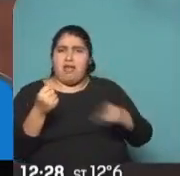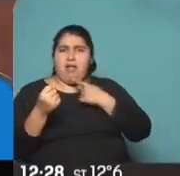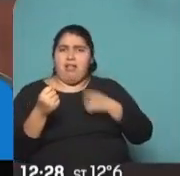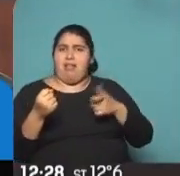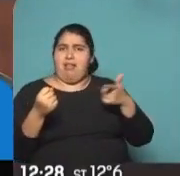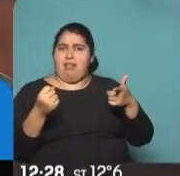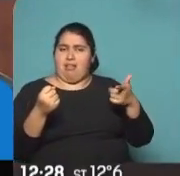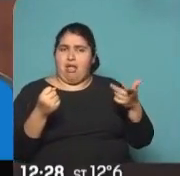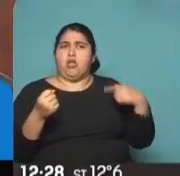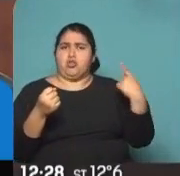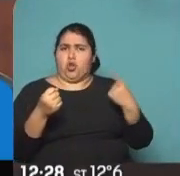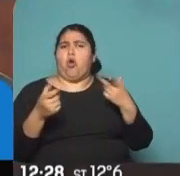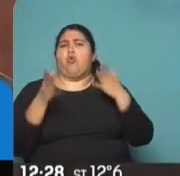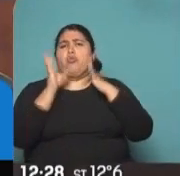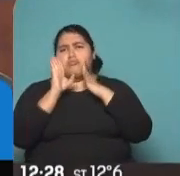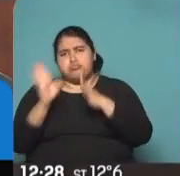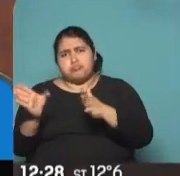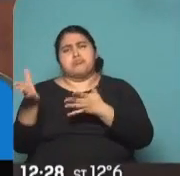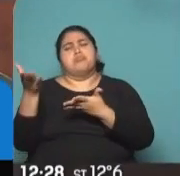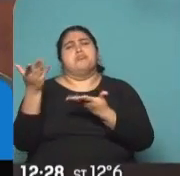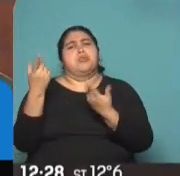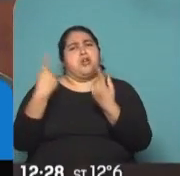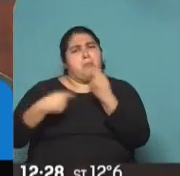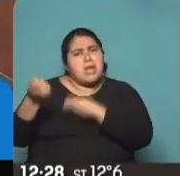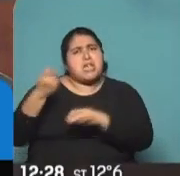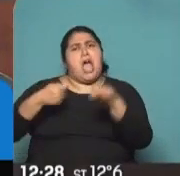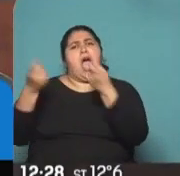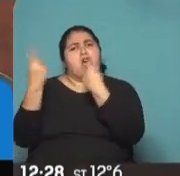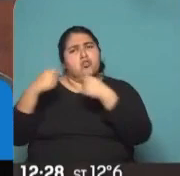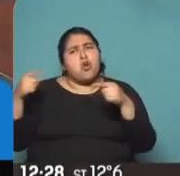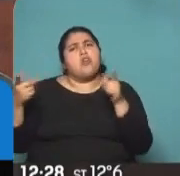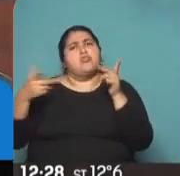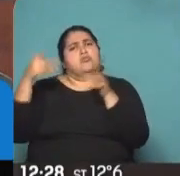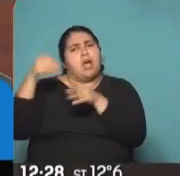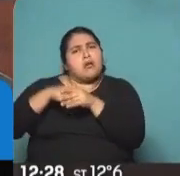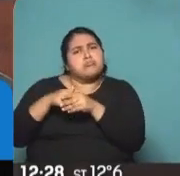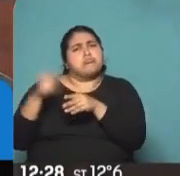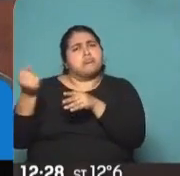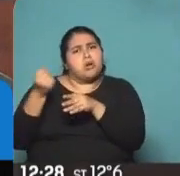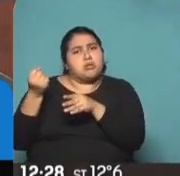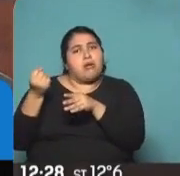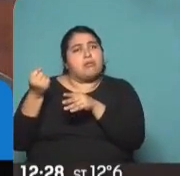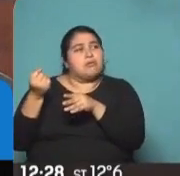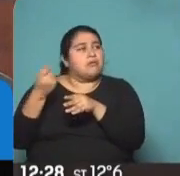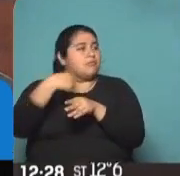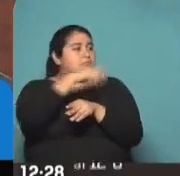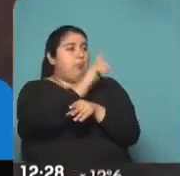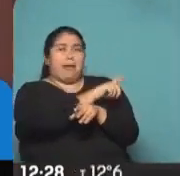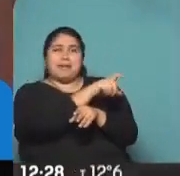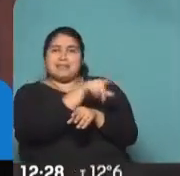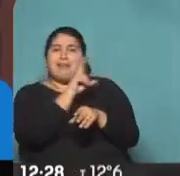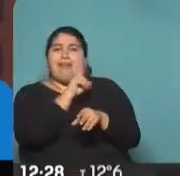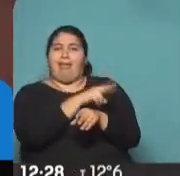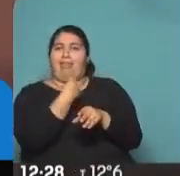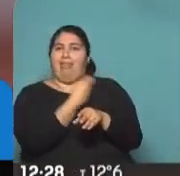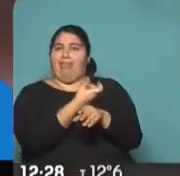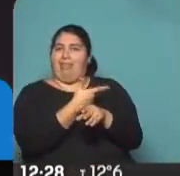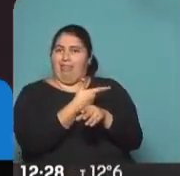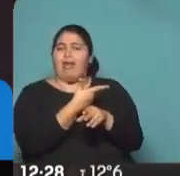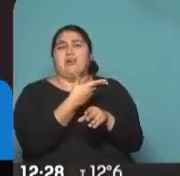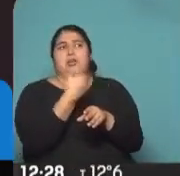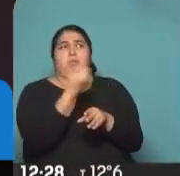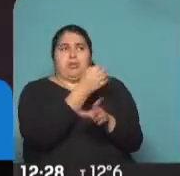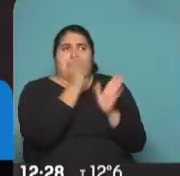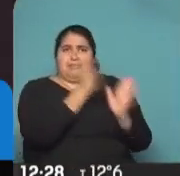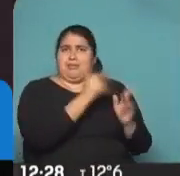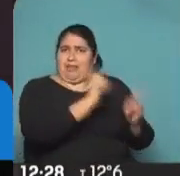está bien, todos hablamos de la importancia que tiene para los mercados esta elección, pero también para la gente la importancia que tiene esta elección y sobre todo porque me